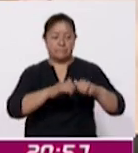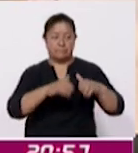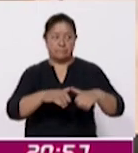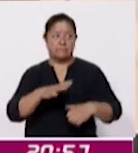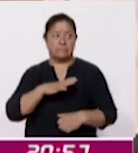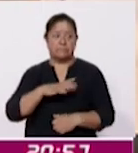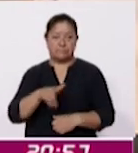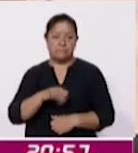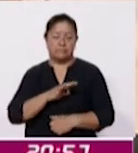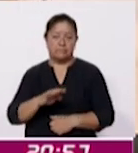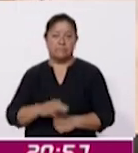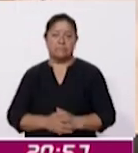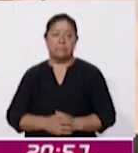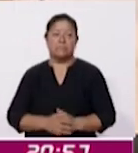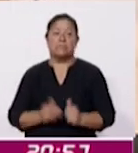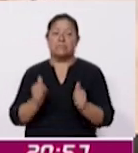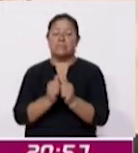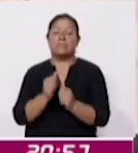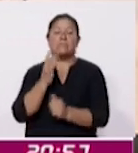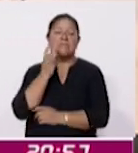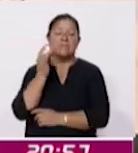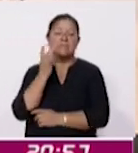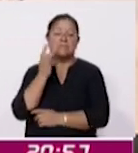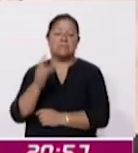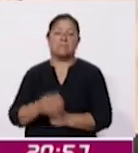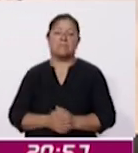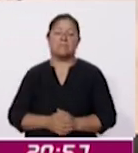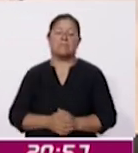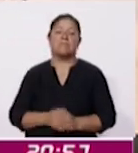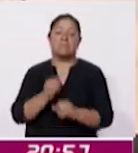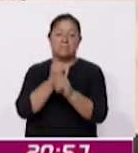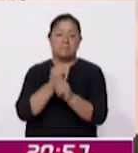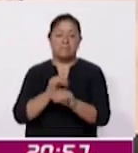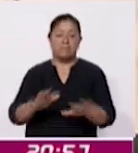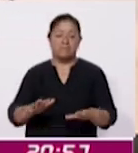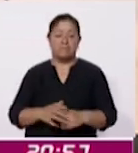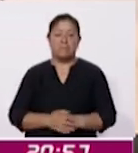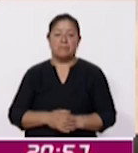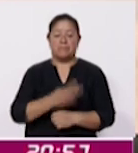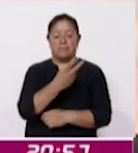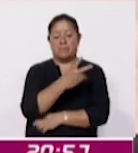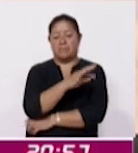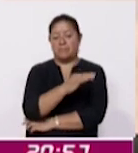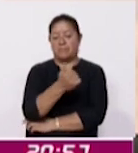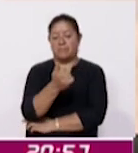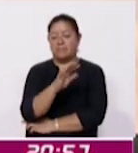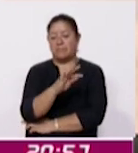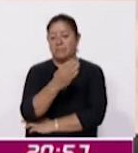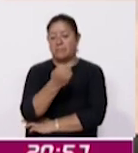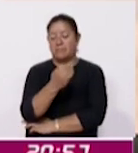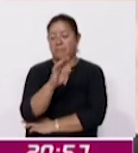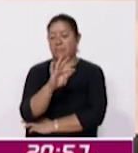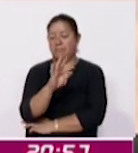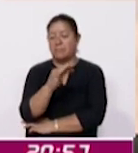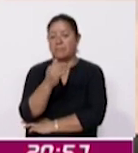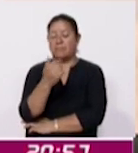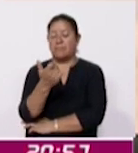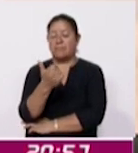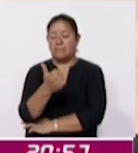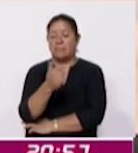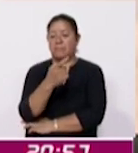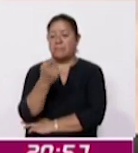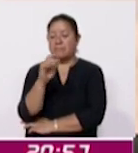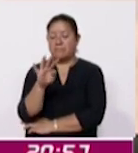pueden realizar por medio de whatsapp les podemos mandar información al 246 49 46 119